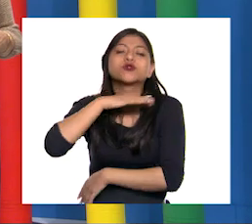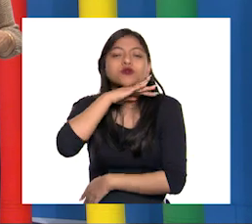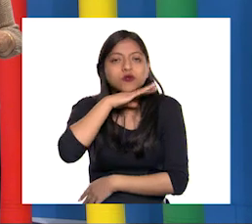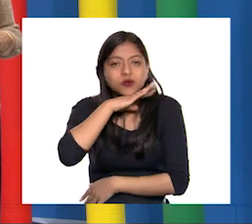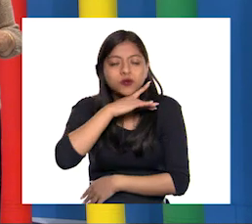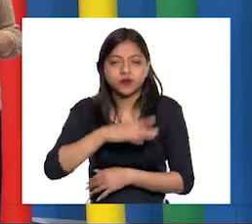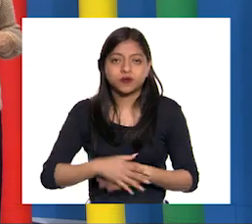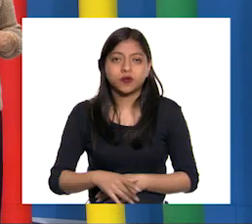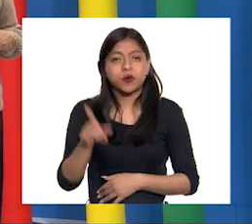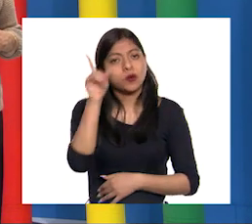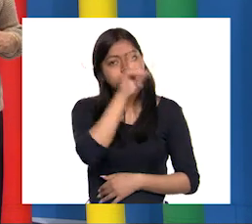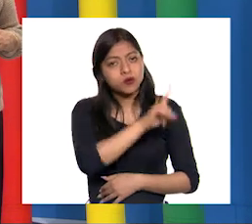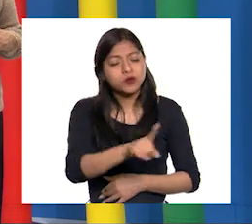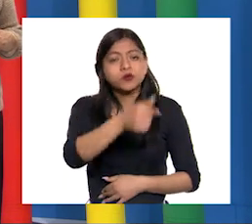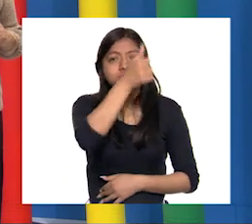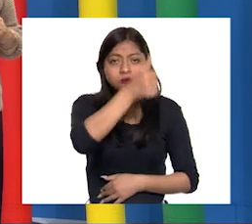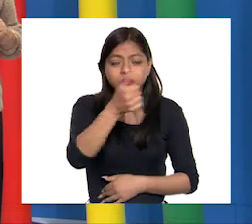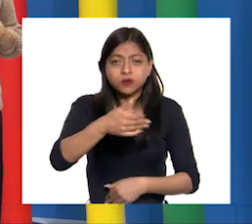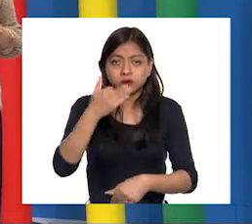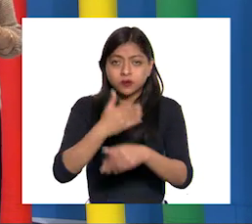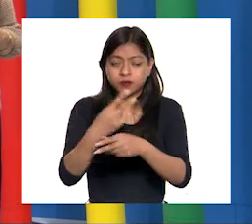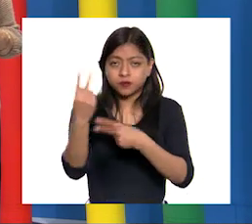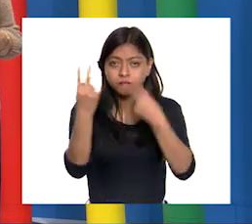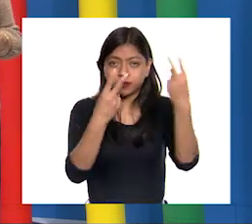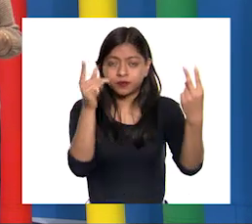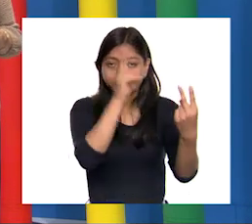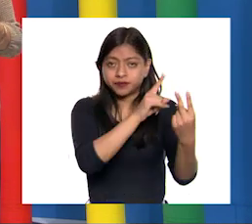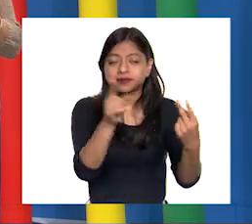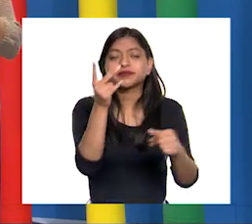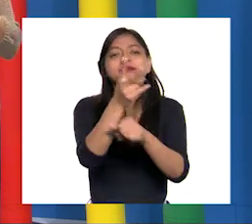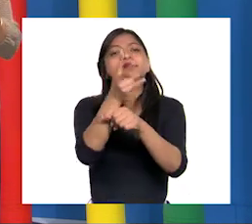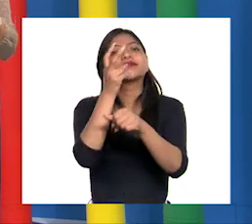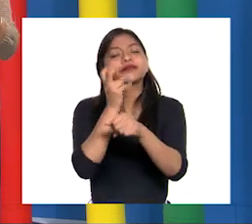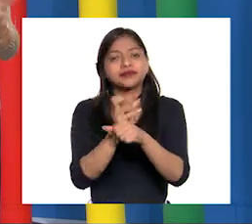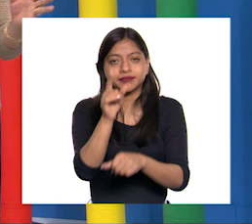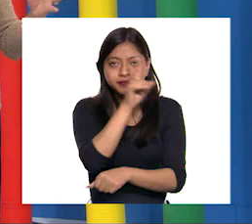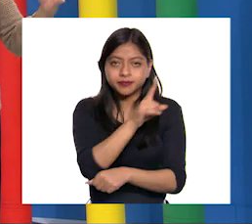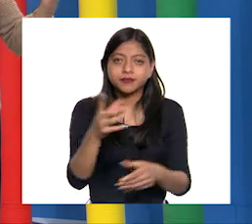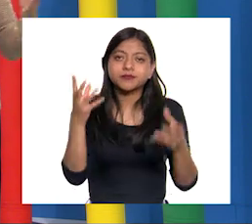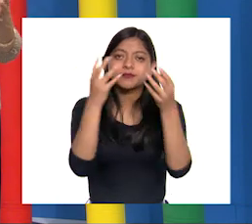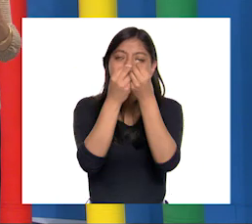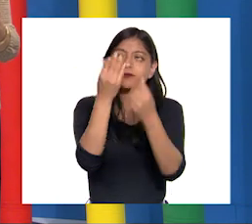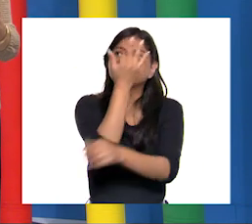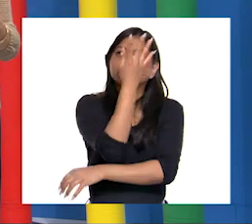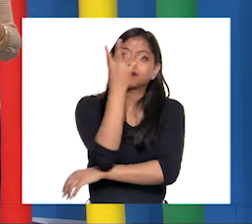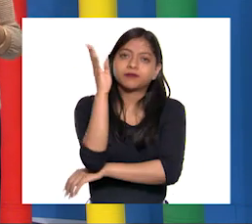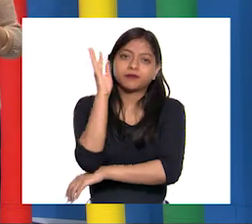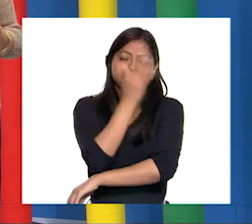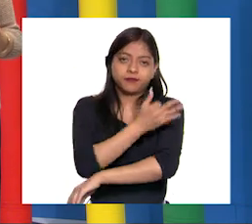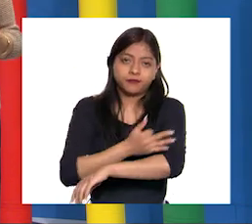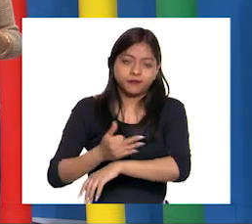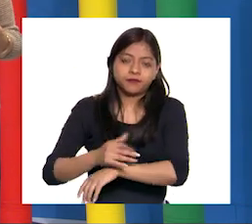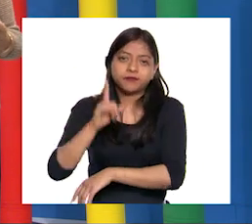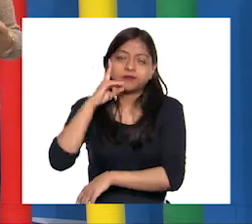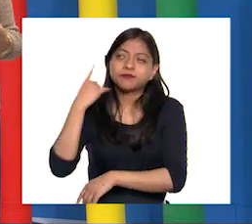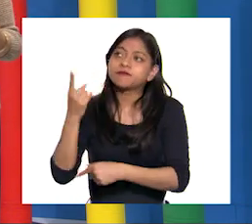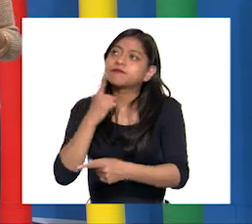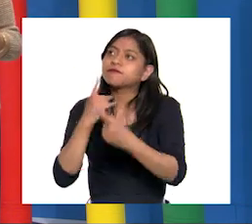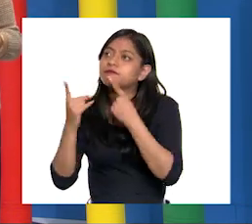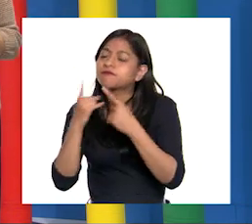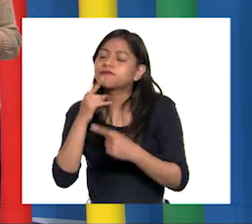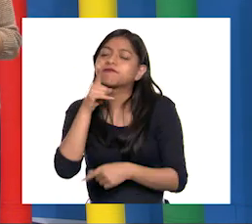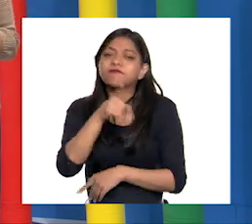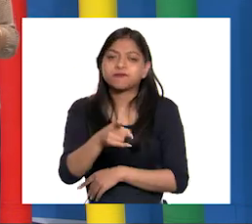Invitamos a todos los niños y niñas en sus casas A que se reúnan con sus familias Para reconocer las